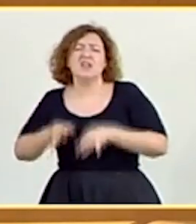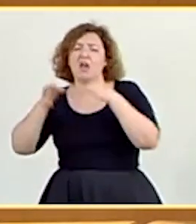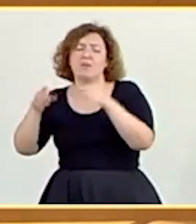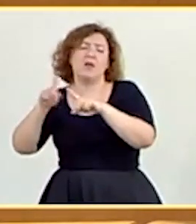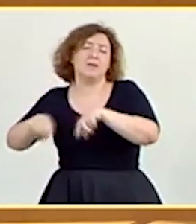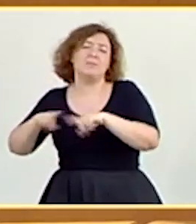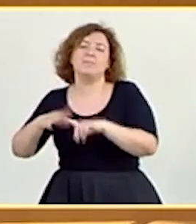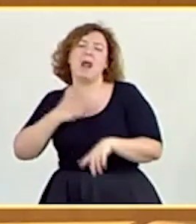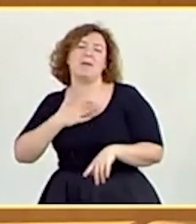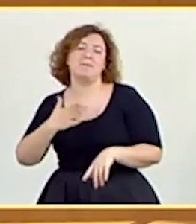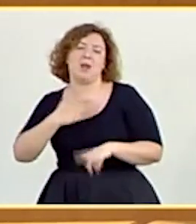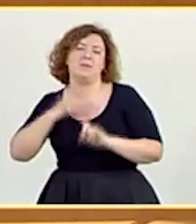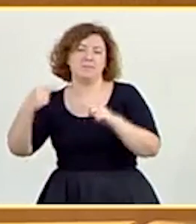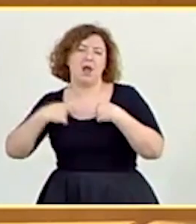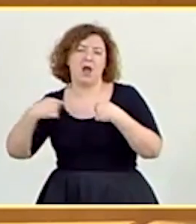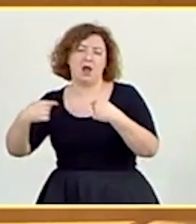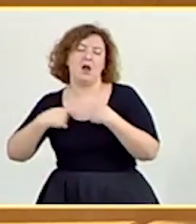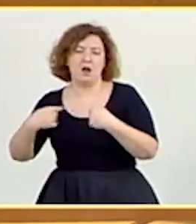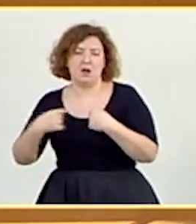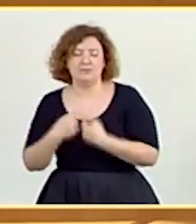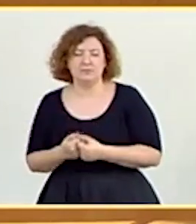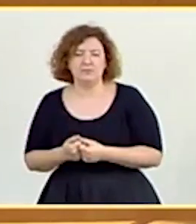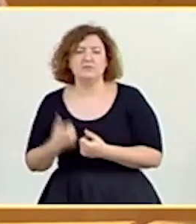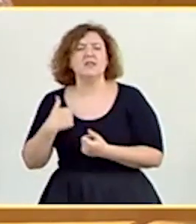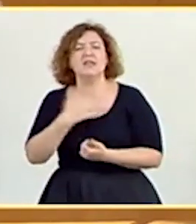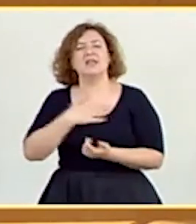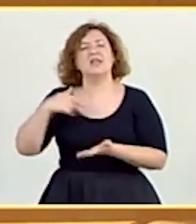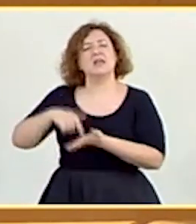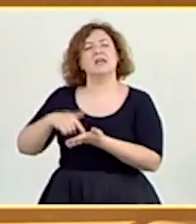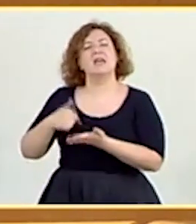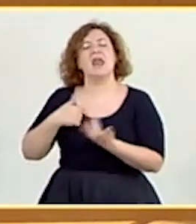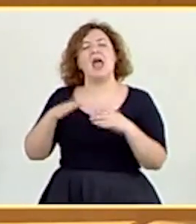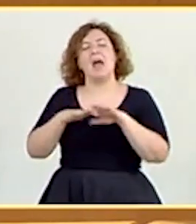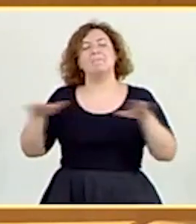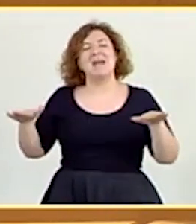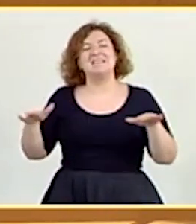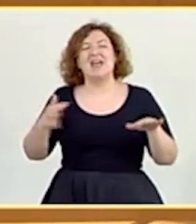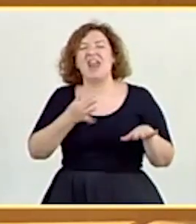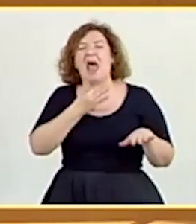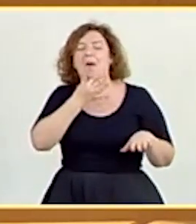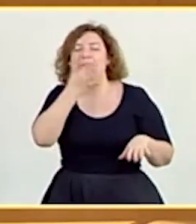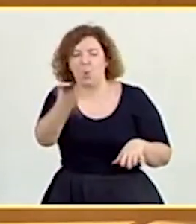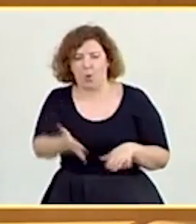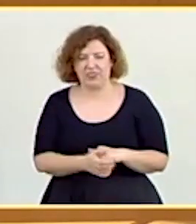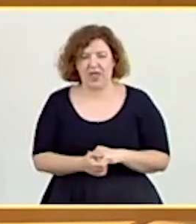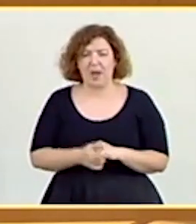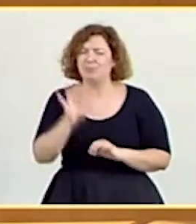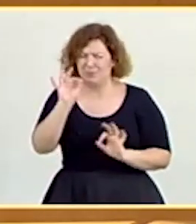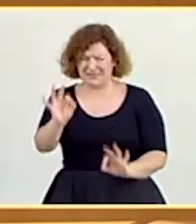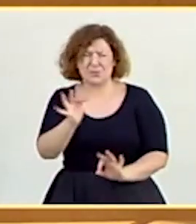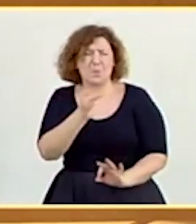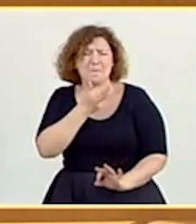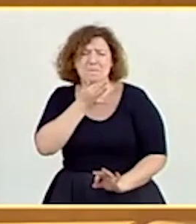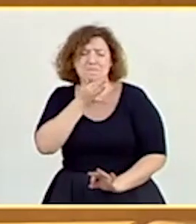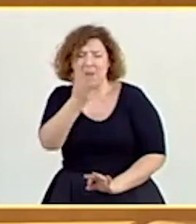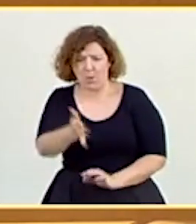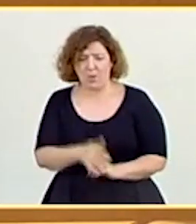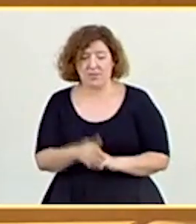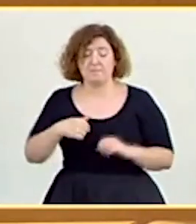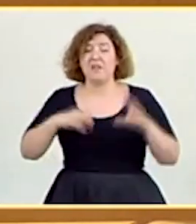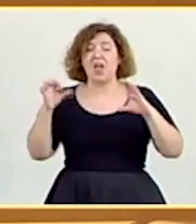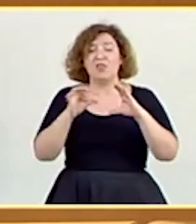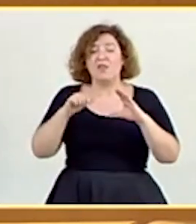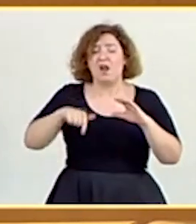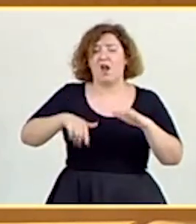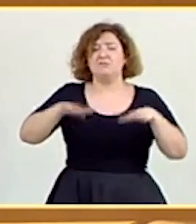para sí mismo. Y en este caso lo que reclamaban era esa mesa de la vergüenza. Y es que es una vergüenza que mientras Ciudadanos está aquí